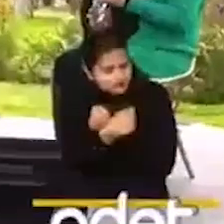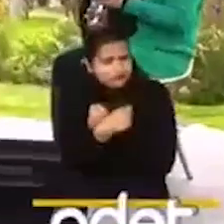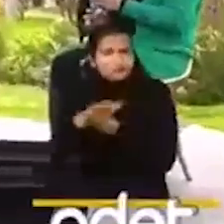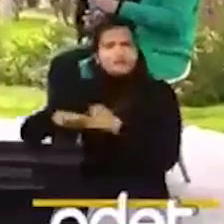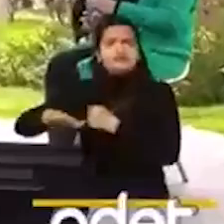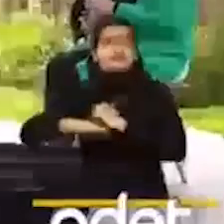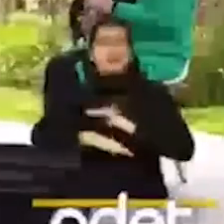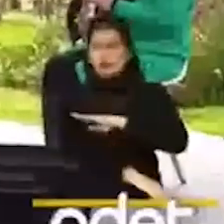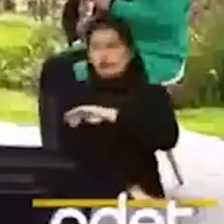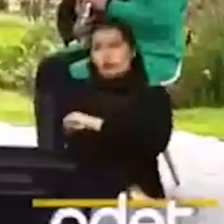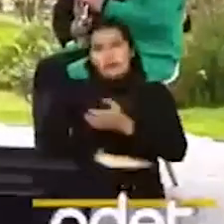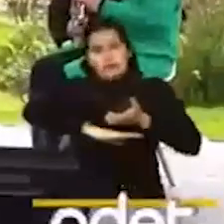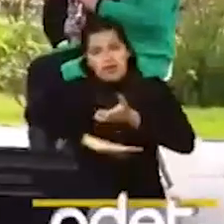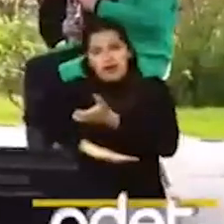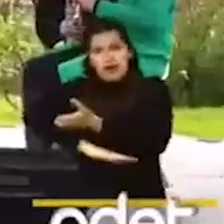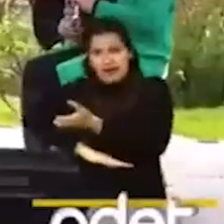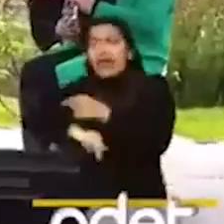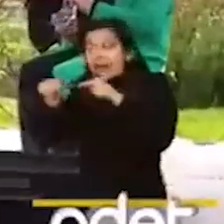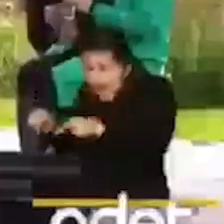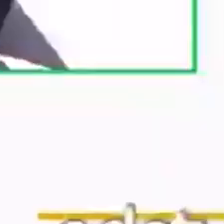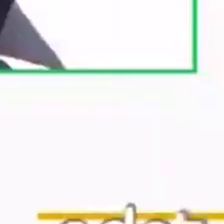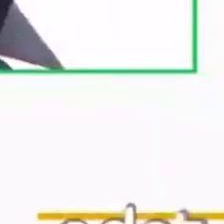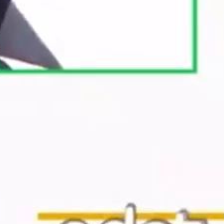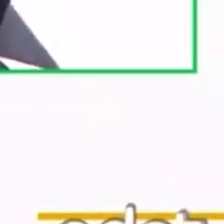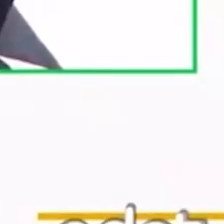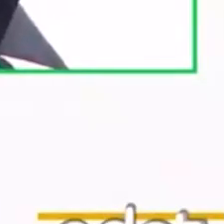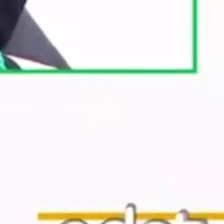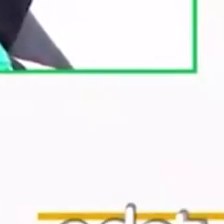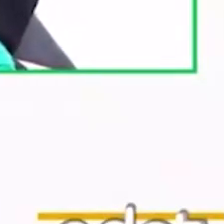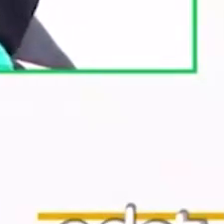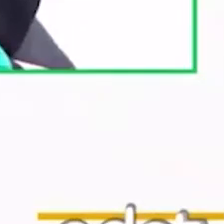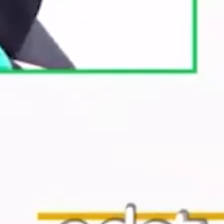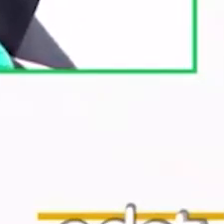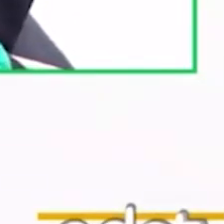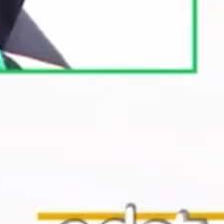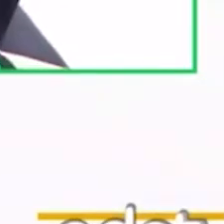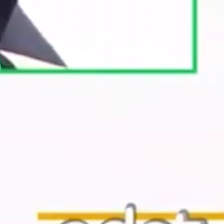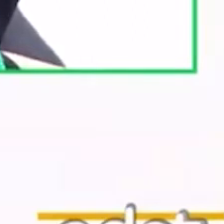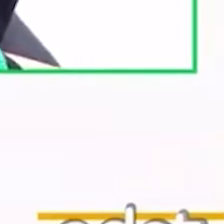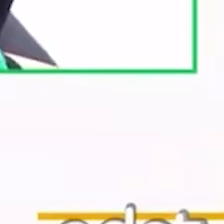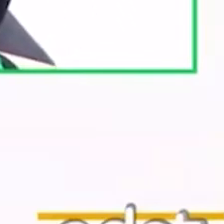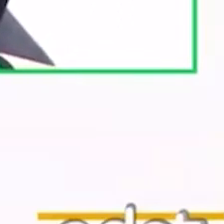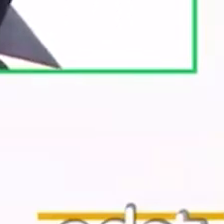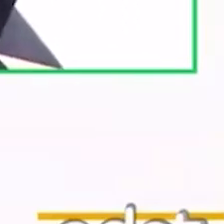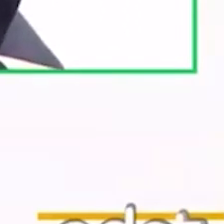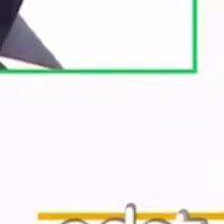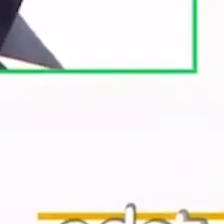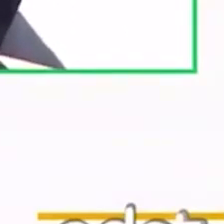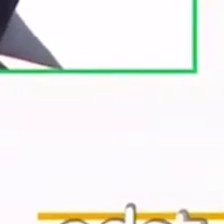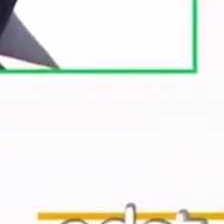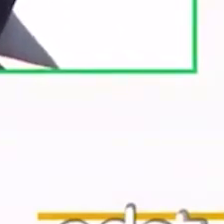filas de esta guerrilla ya extinta como Sandra Ramírez, pues le pidió un abrazo de reconciliación a Carmenza López.